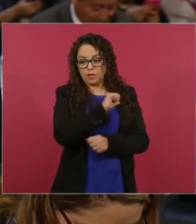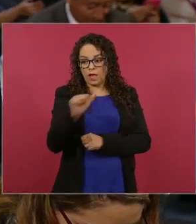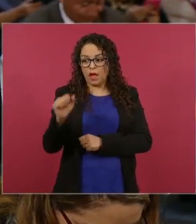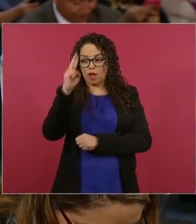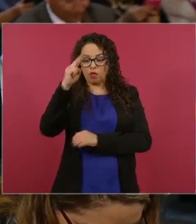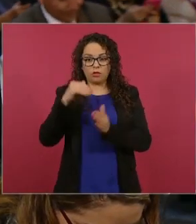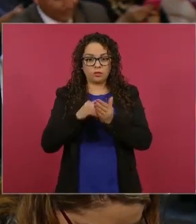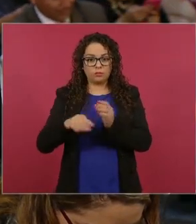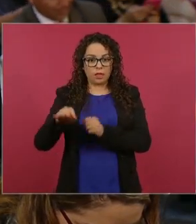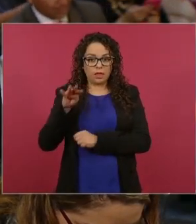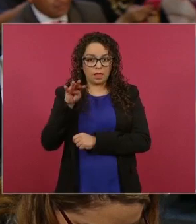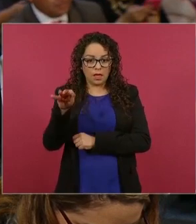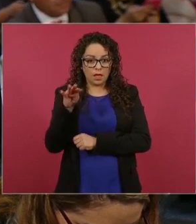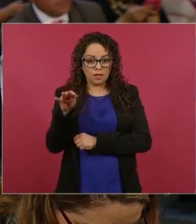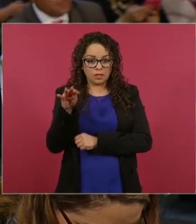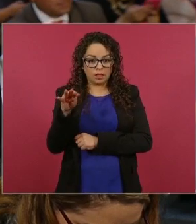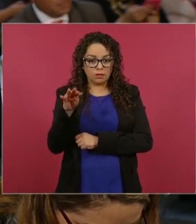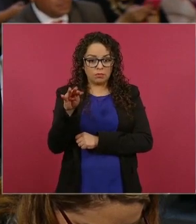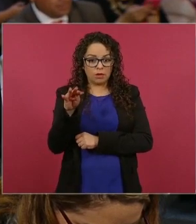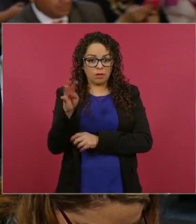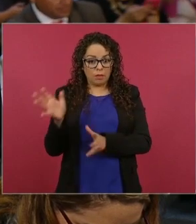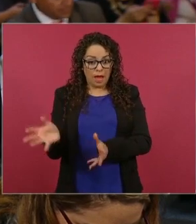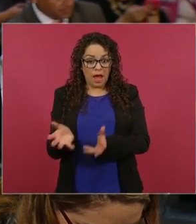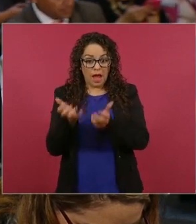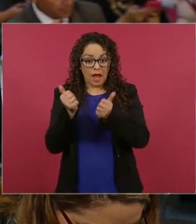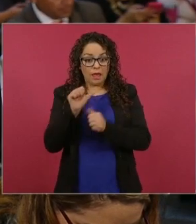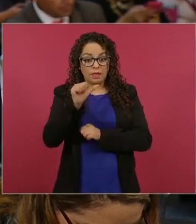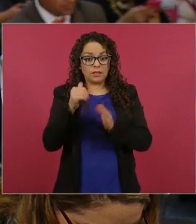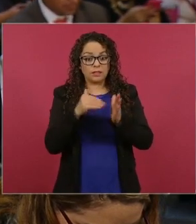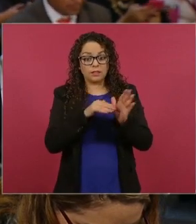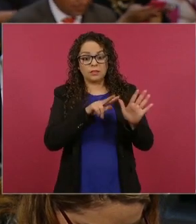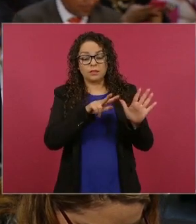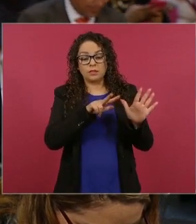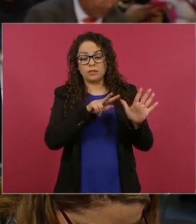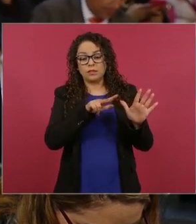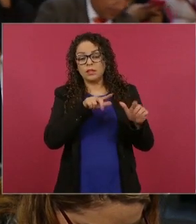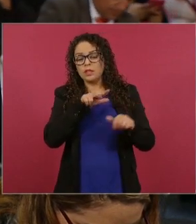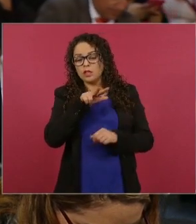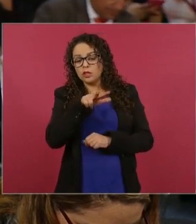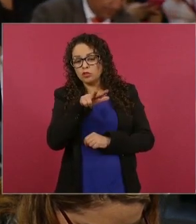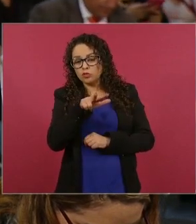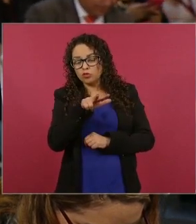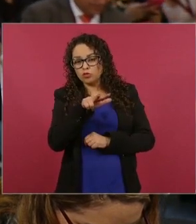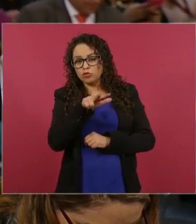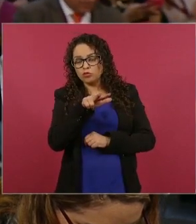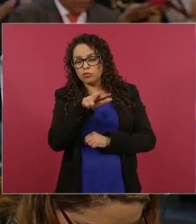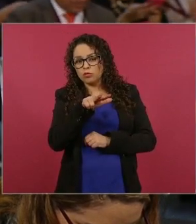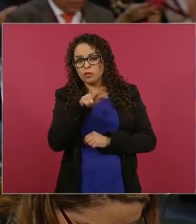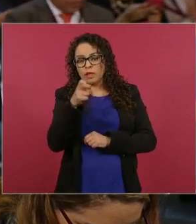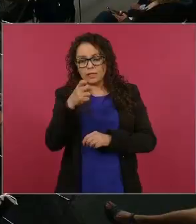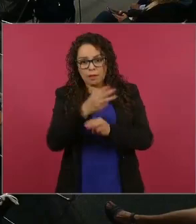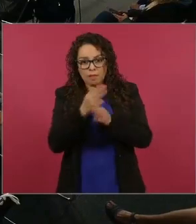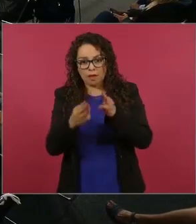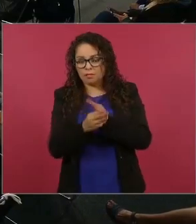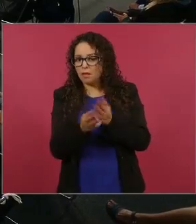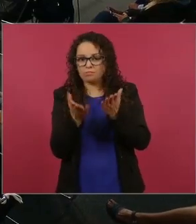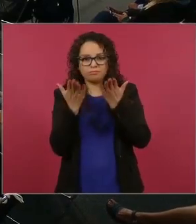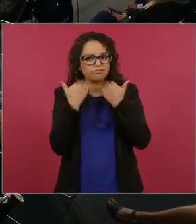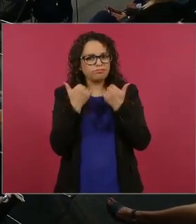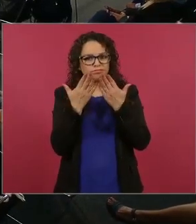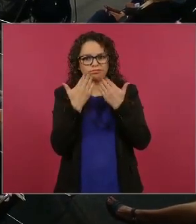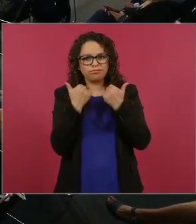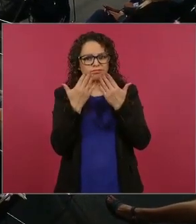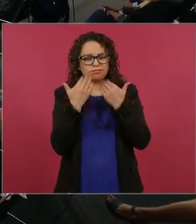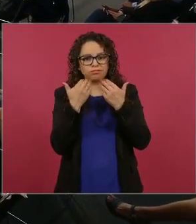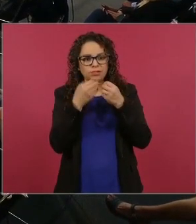aproximadamente 16 mil 682 kilos de esos tres materiales con un costo aproximado